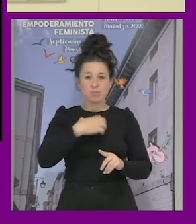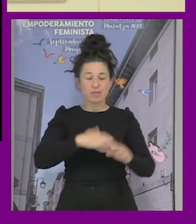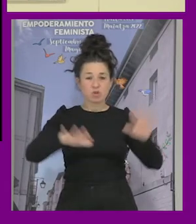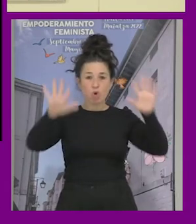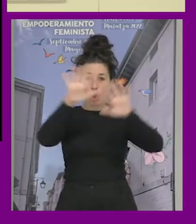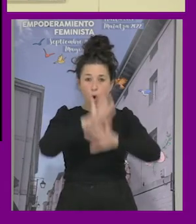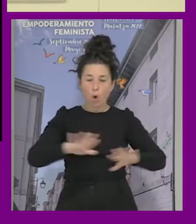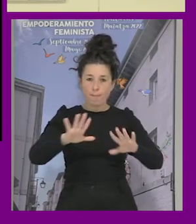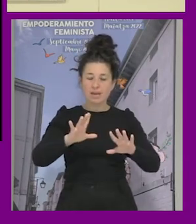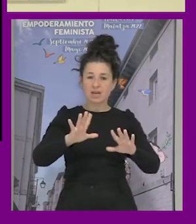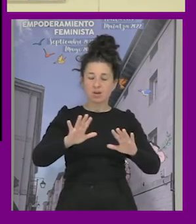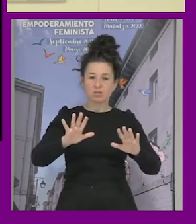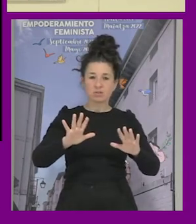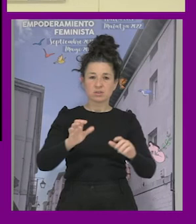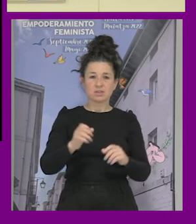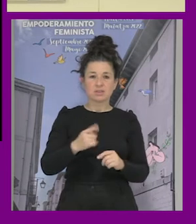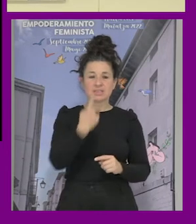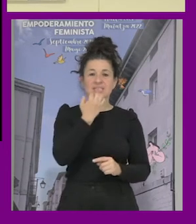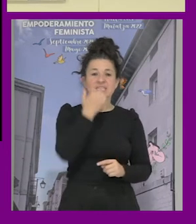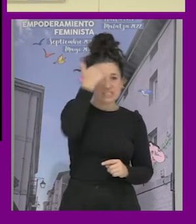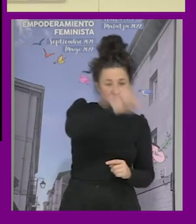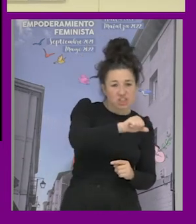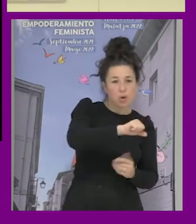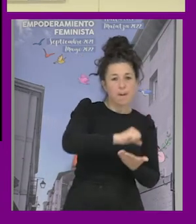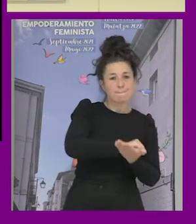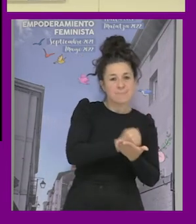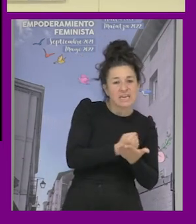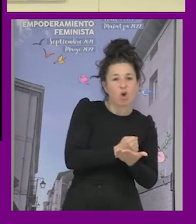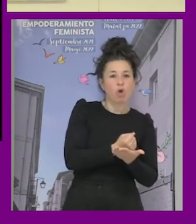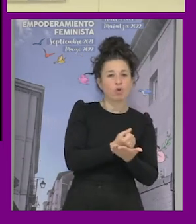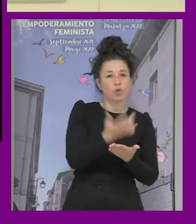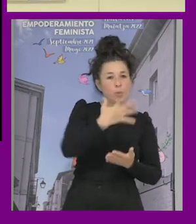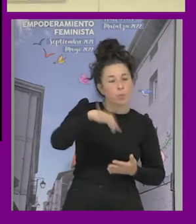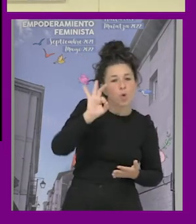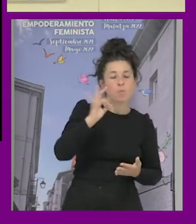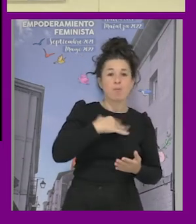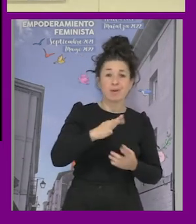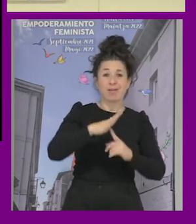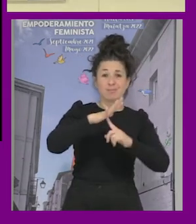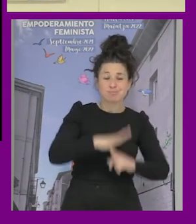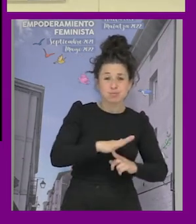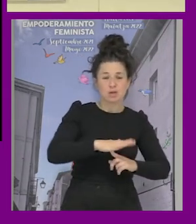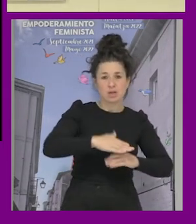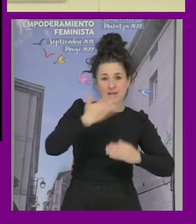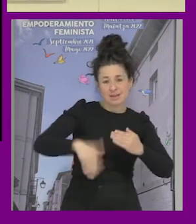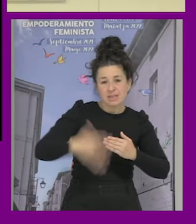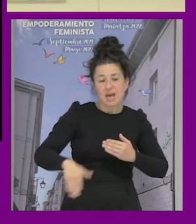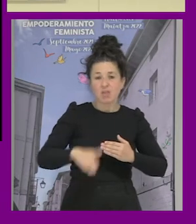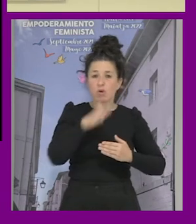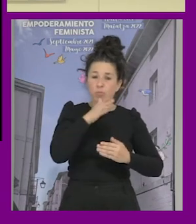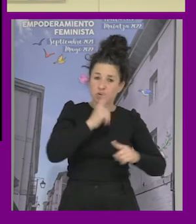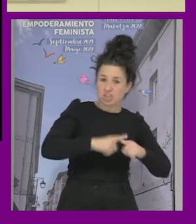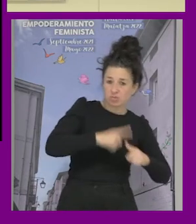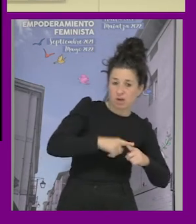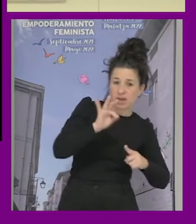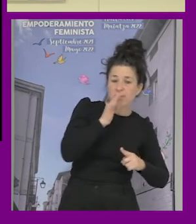a un chico maricón y con mucha pluma puede estar oprimido en relación al tema sexualidad y a nivel de clase